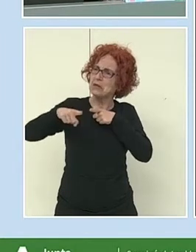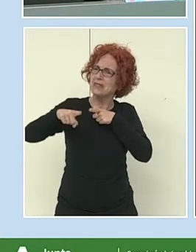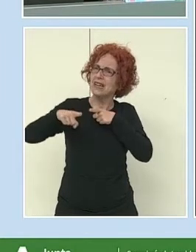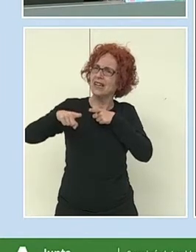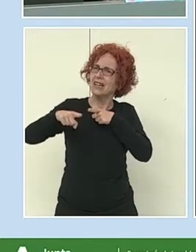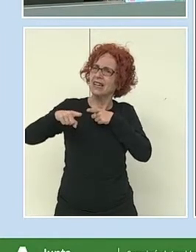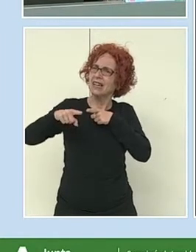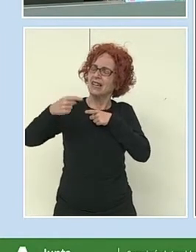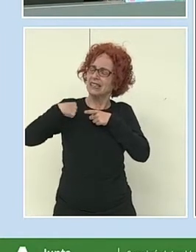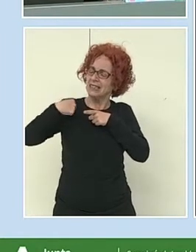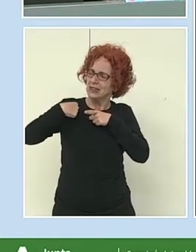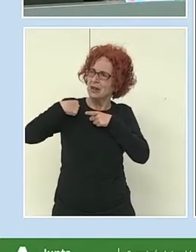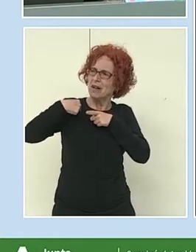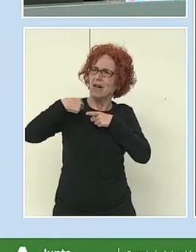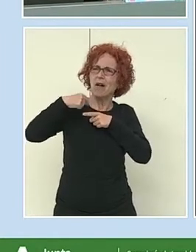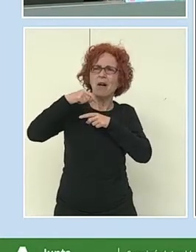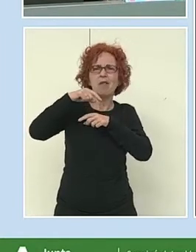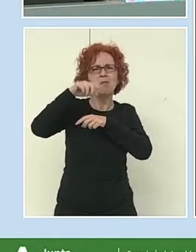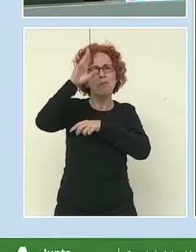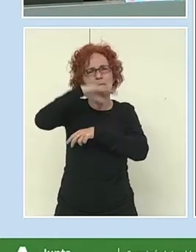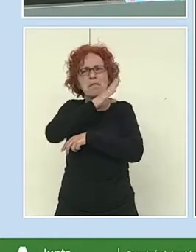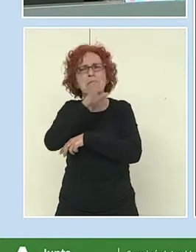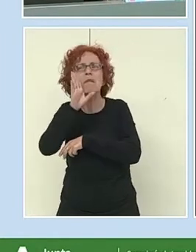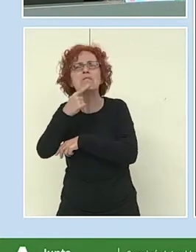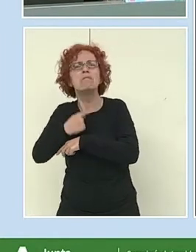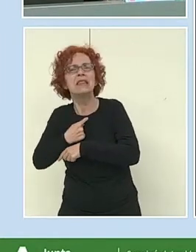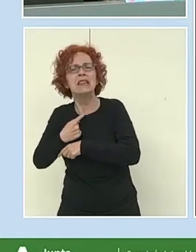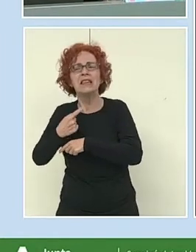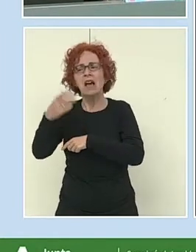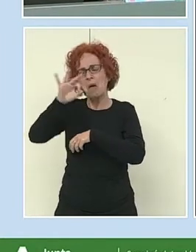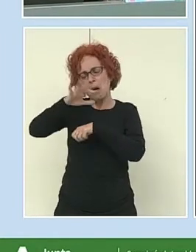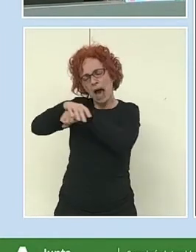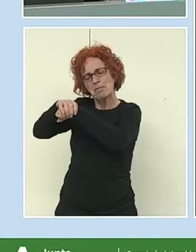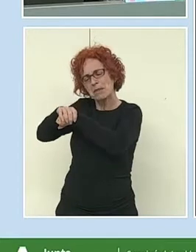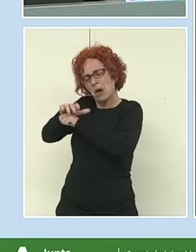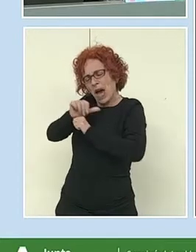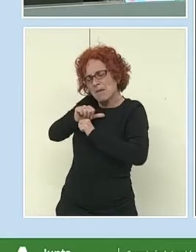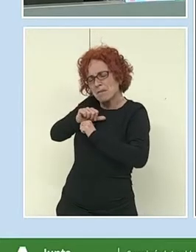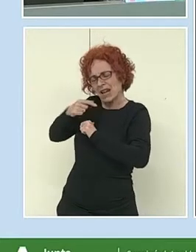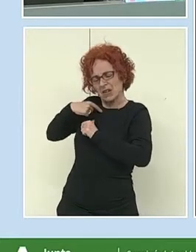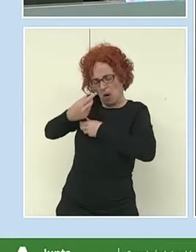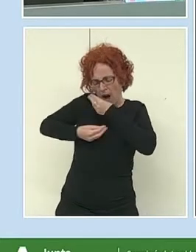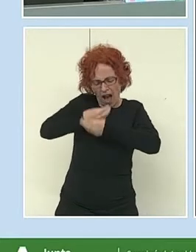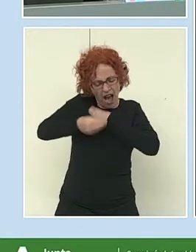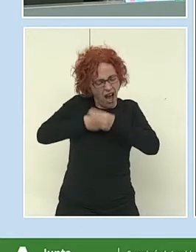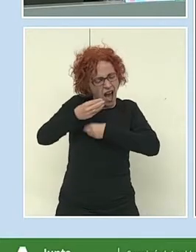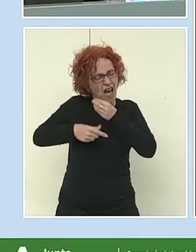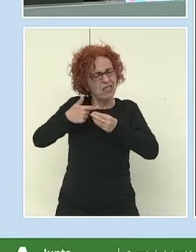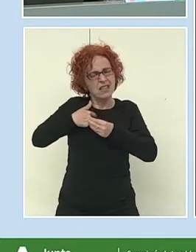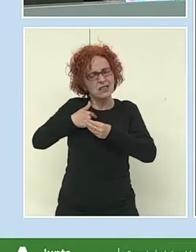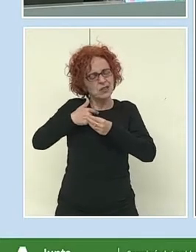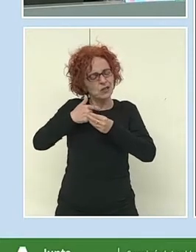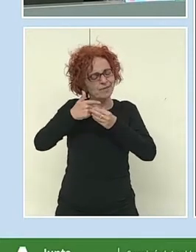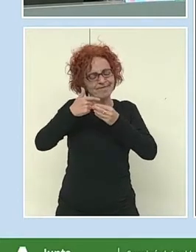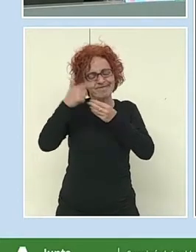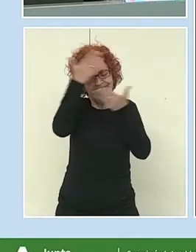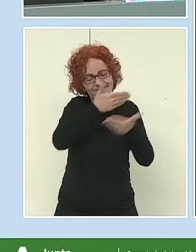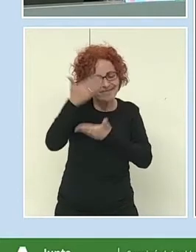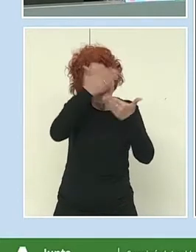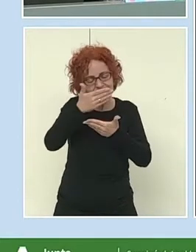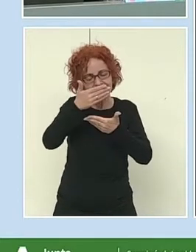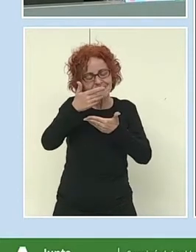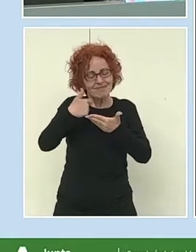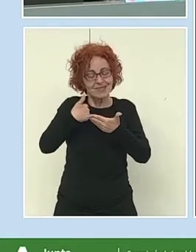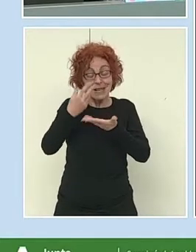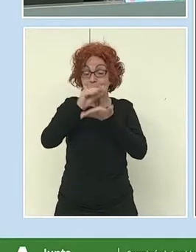familia, mis amistades esperan de mí. Porque, como bien decía la compañera al principio, en la decisión de la